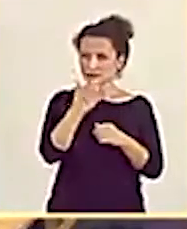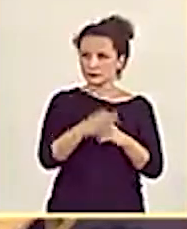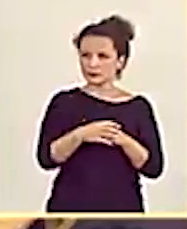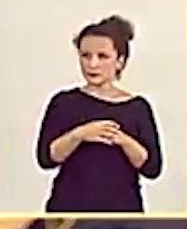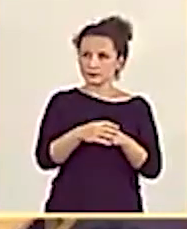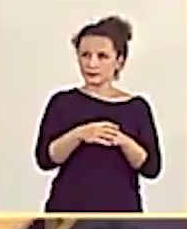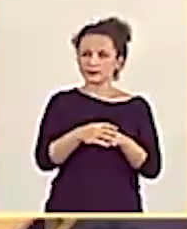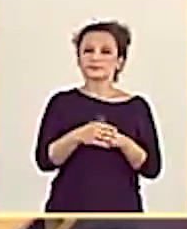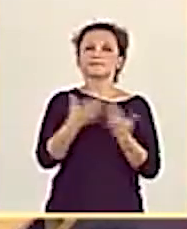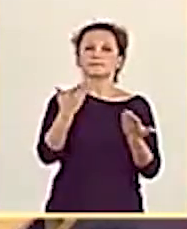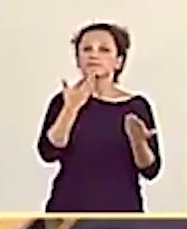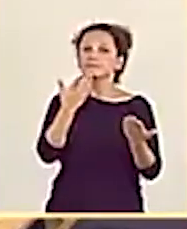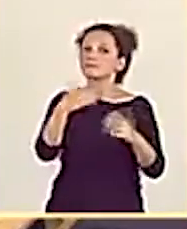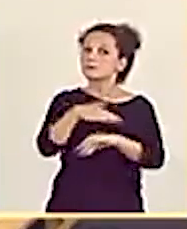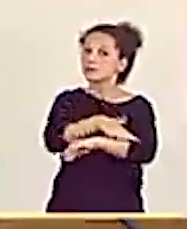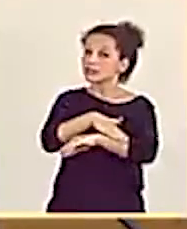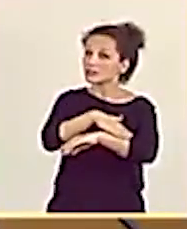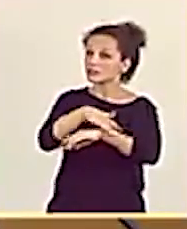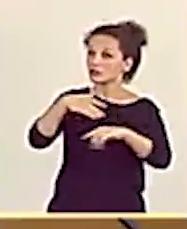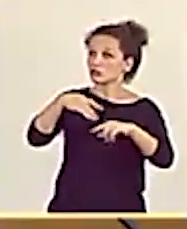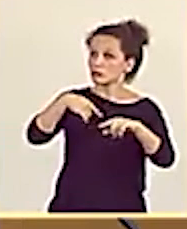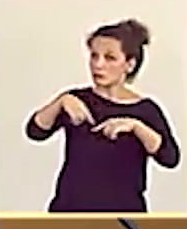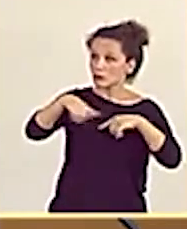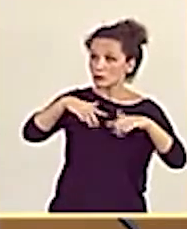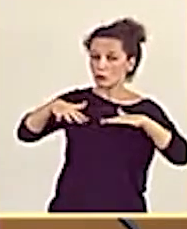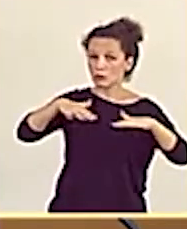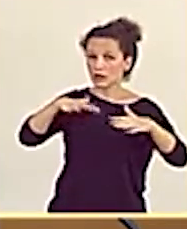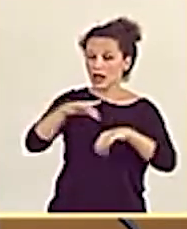Señor ministro de Transportes, Movilidad y Agenda Urbana.